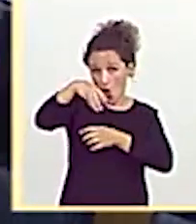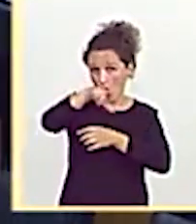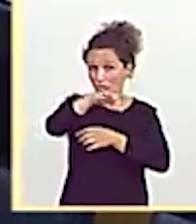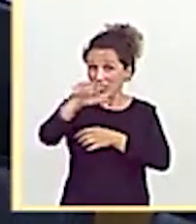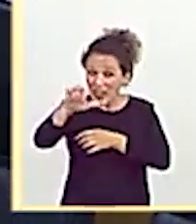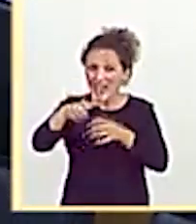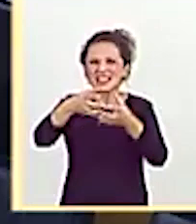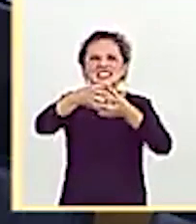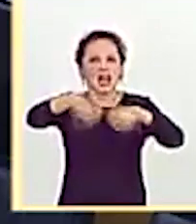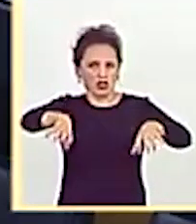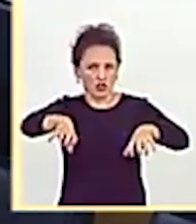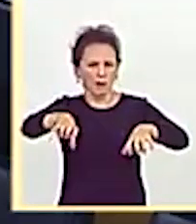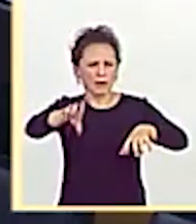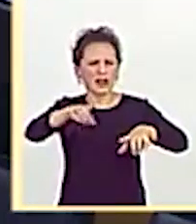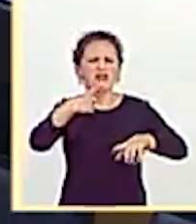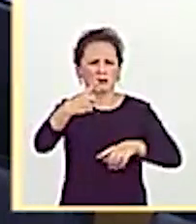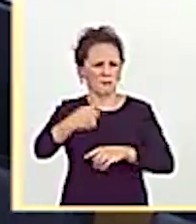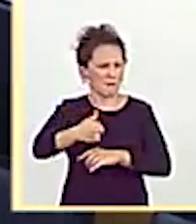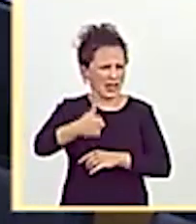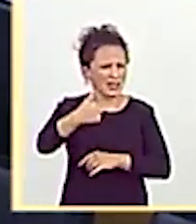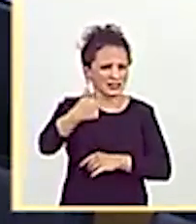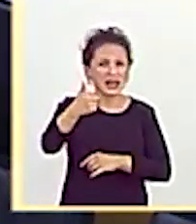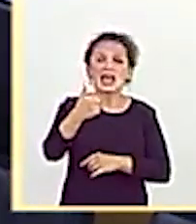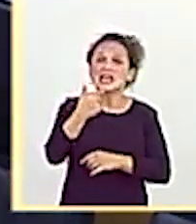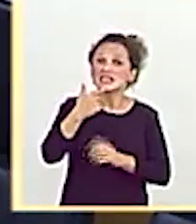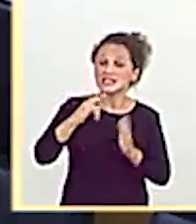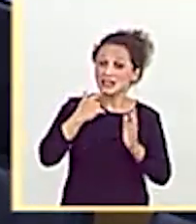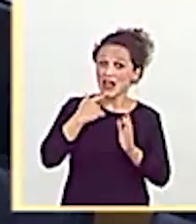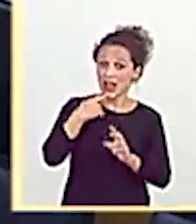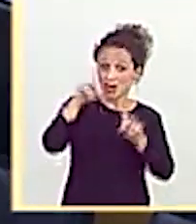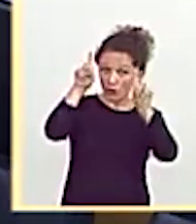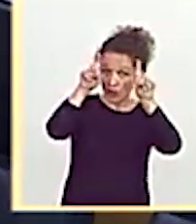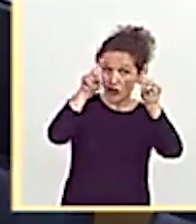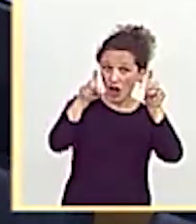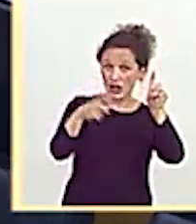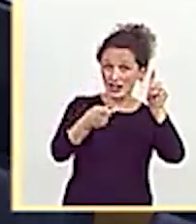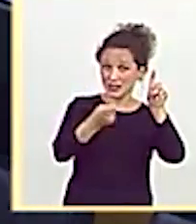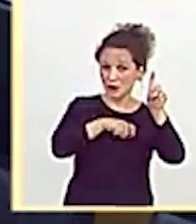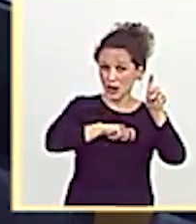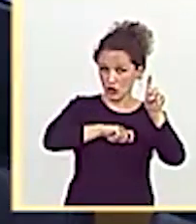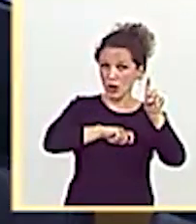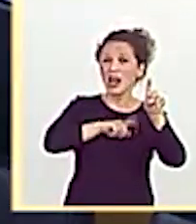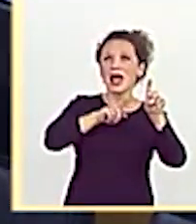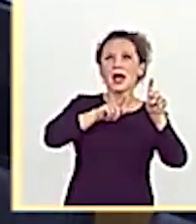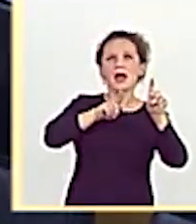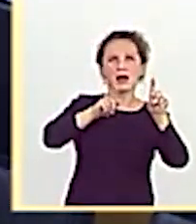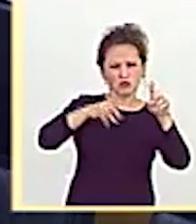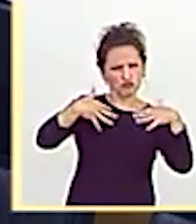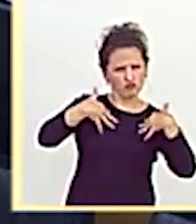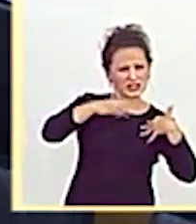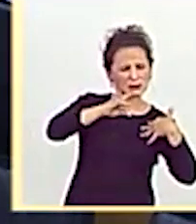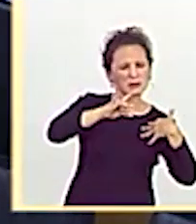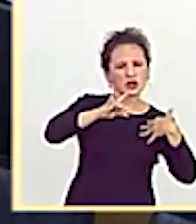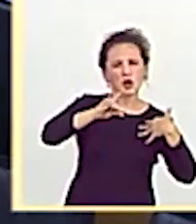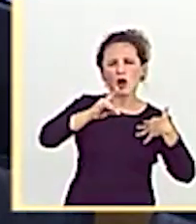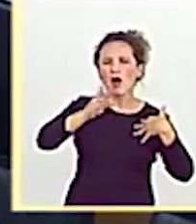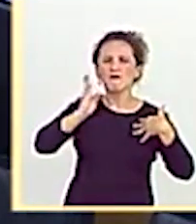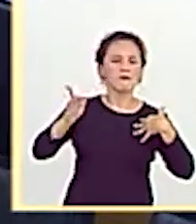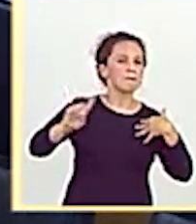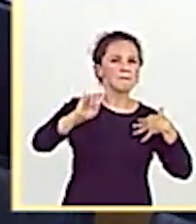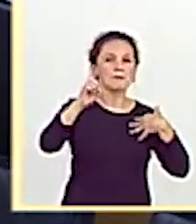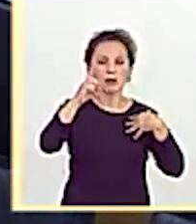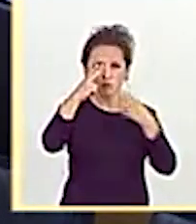Toda la educación española sufrió, pero más la educación pública y más aquellos centros concertados que tratan